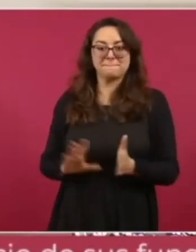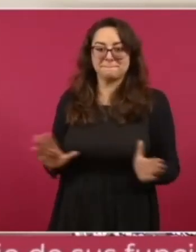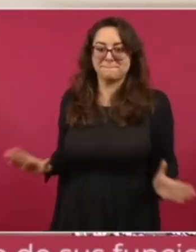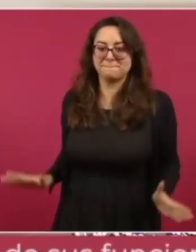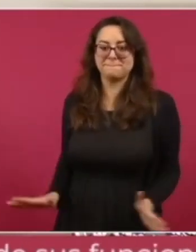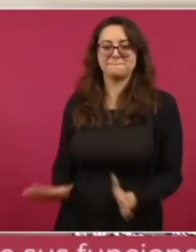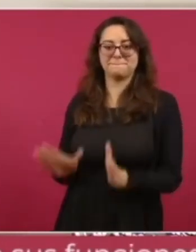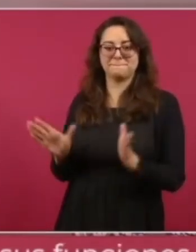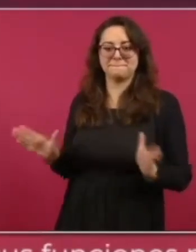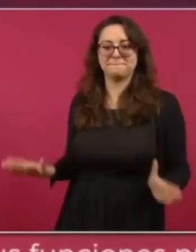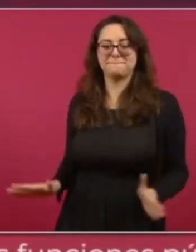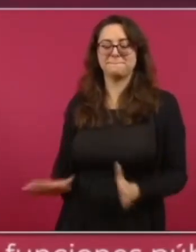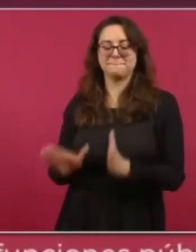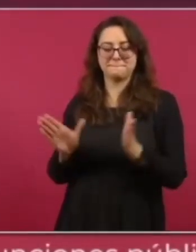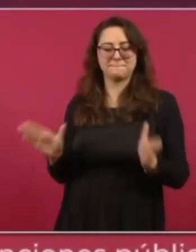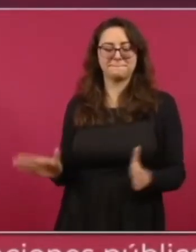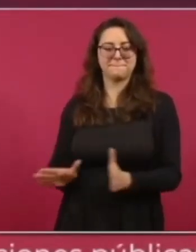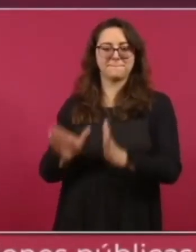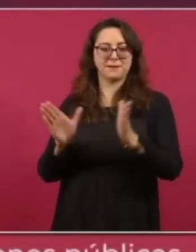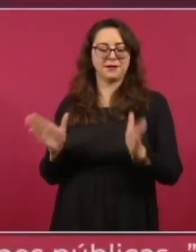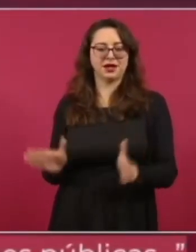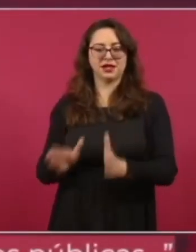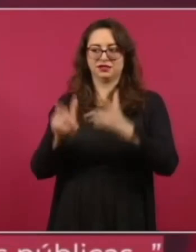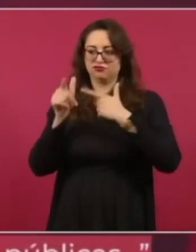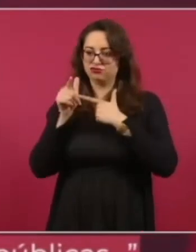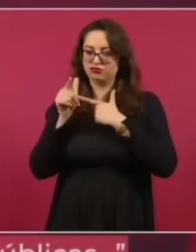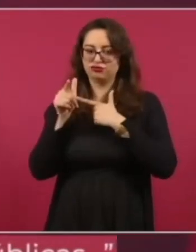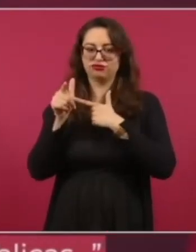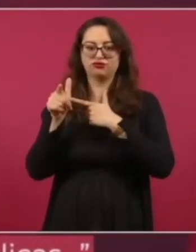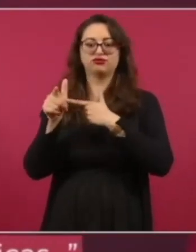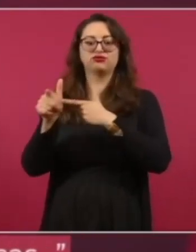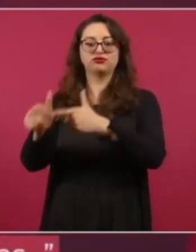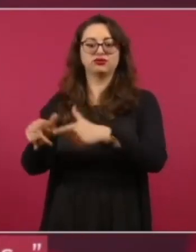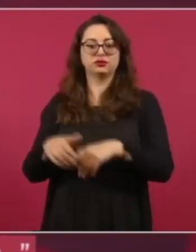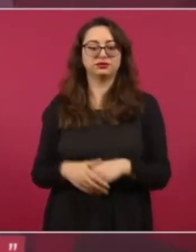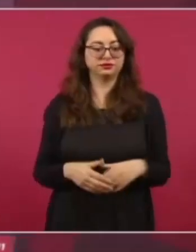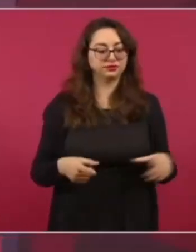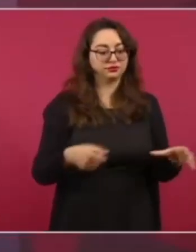No han podido con eso los oligarcas.